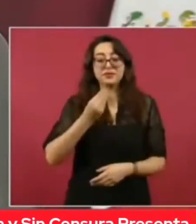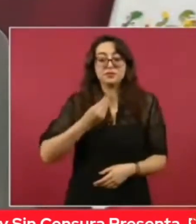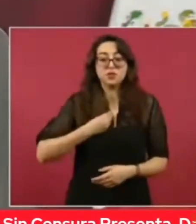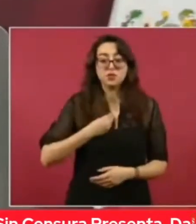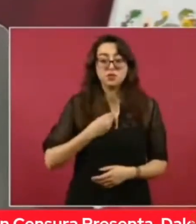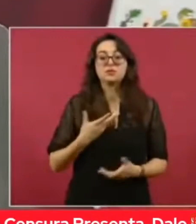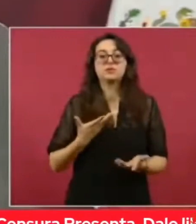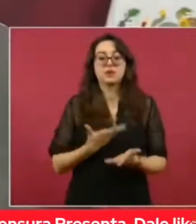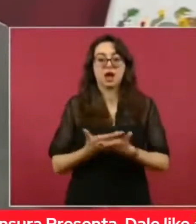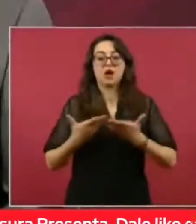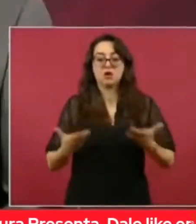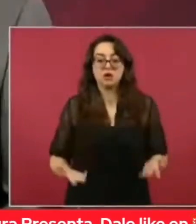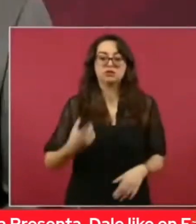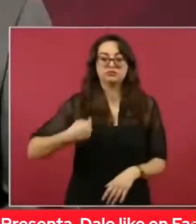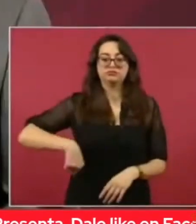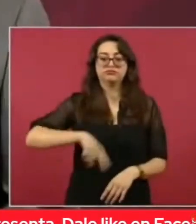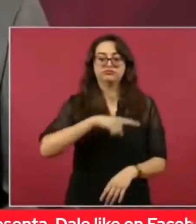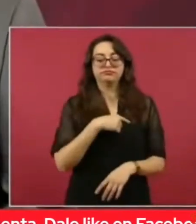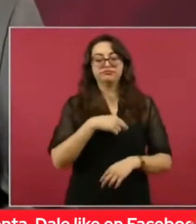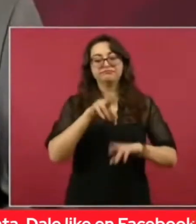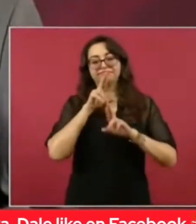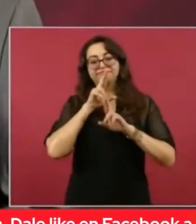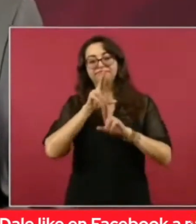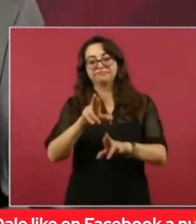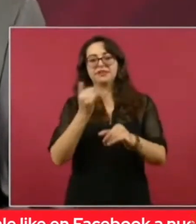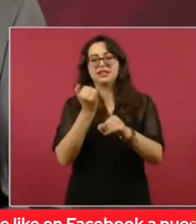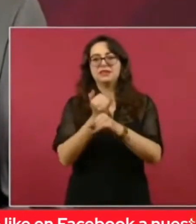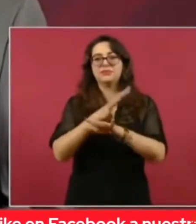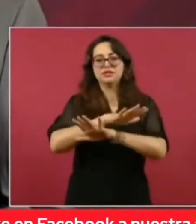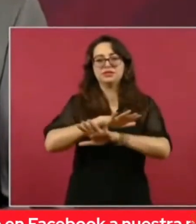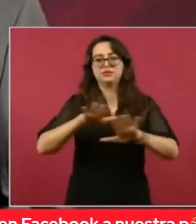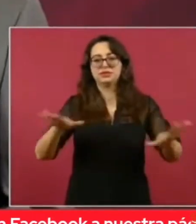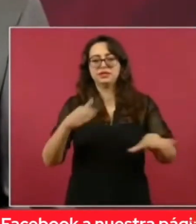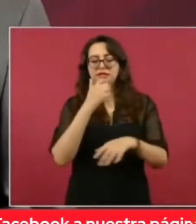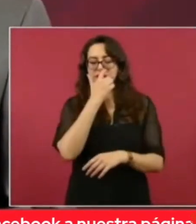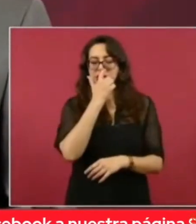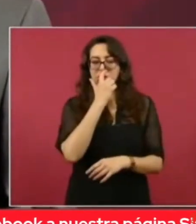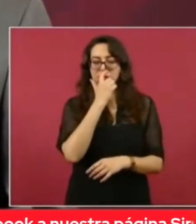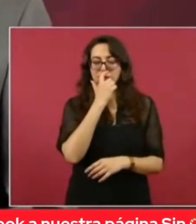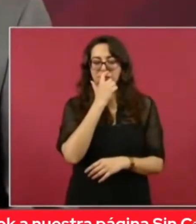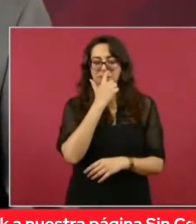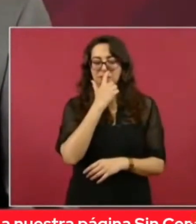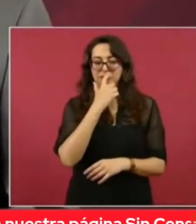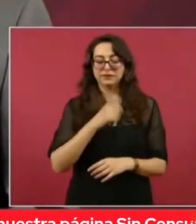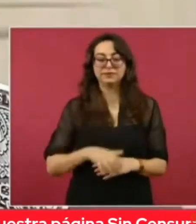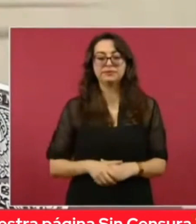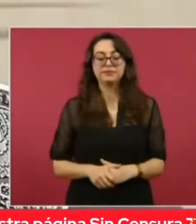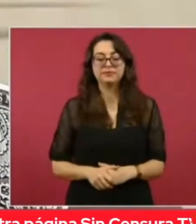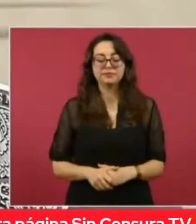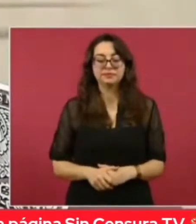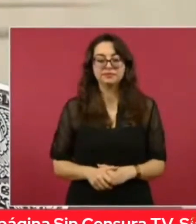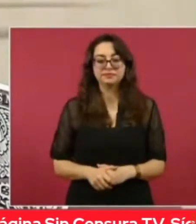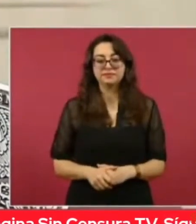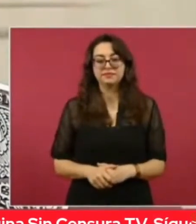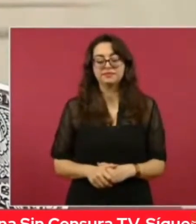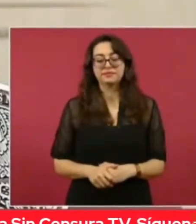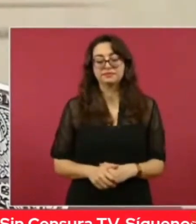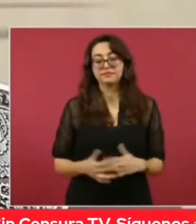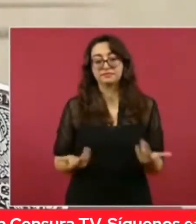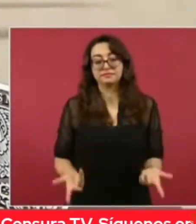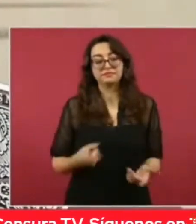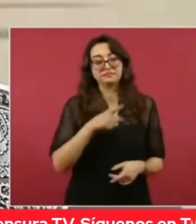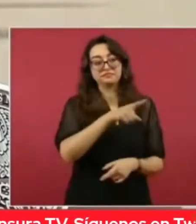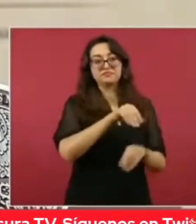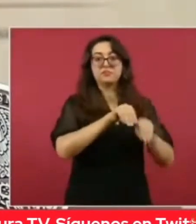informando. Esa es la mejor defensa, el estar